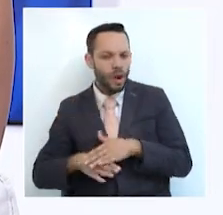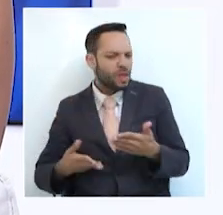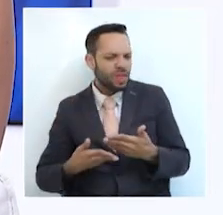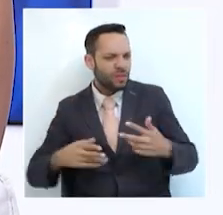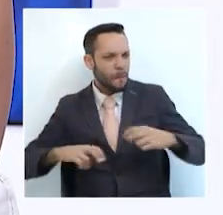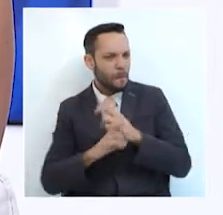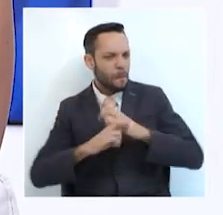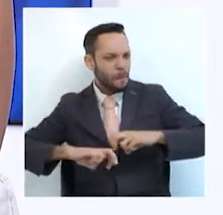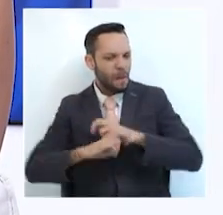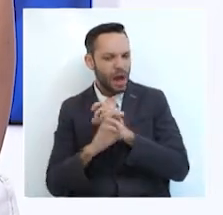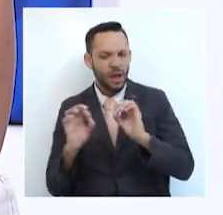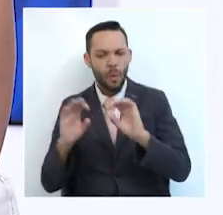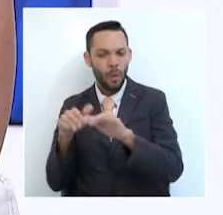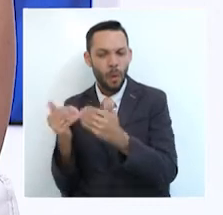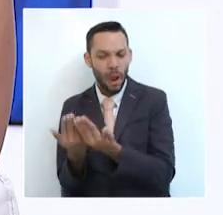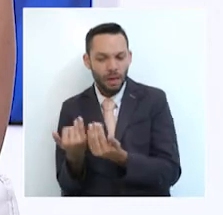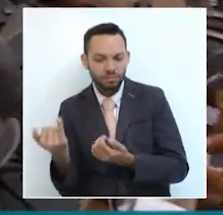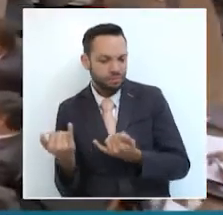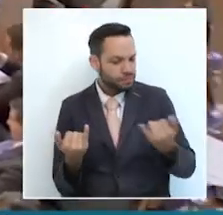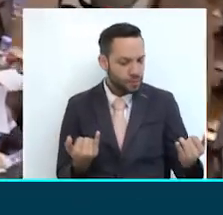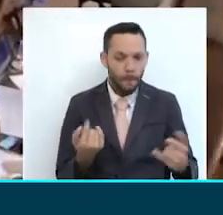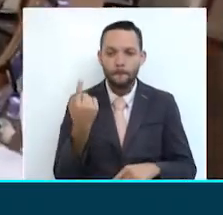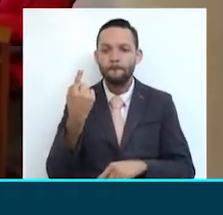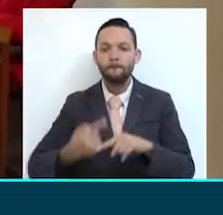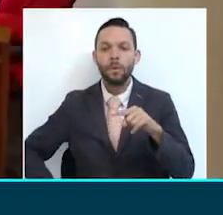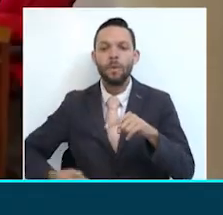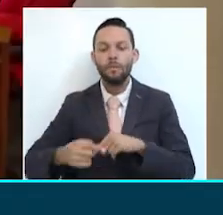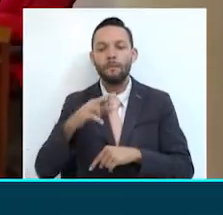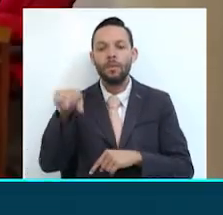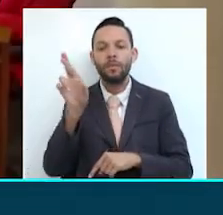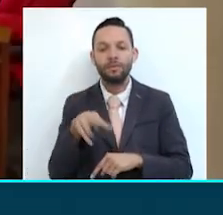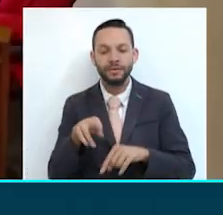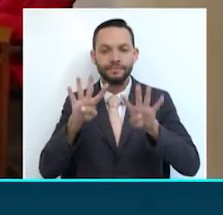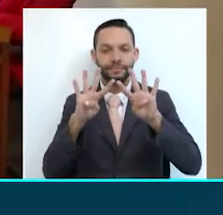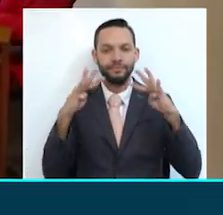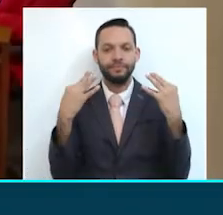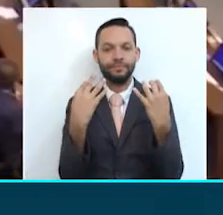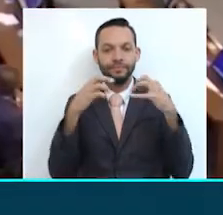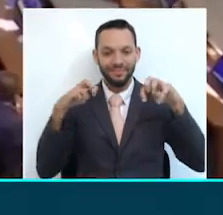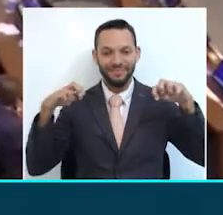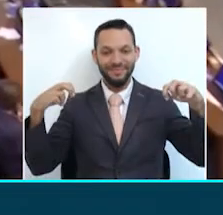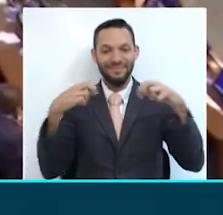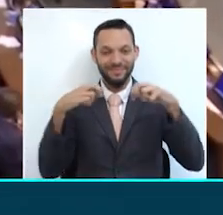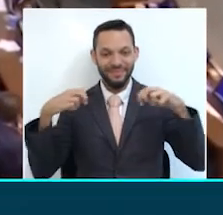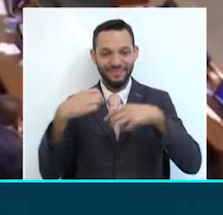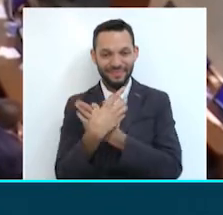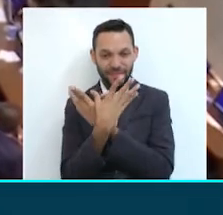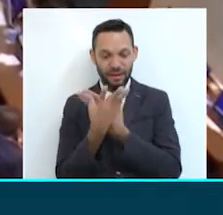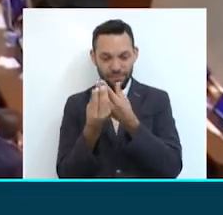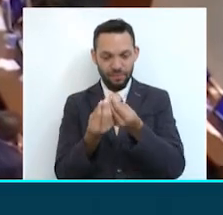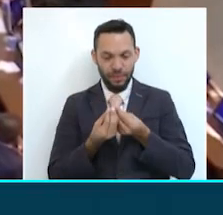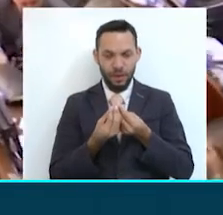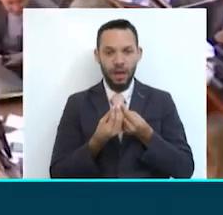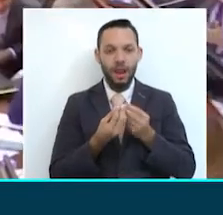alrededor de escuelas y colegios. La plenaria del Senado de la República aprobó en último debate el proyecto de ley que